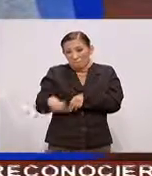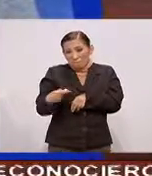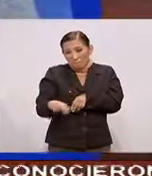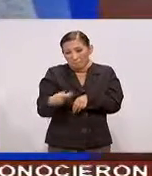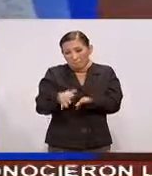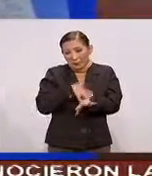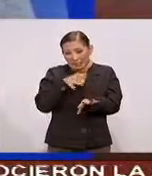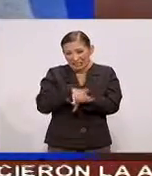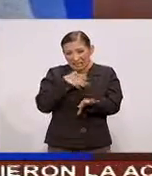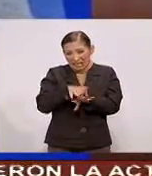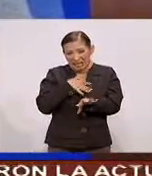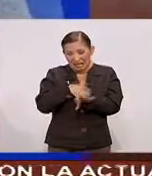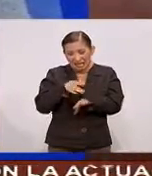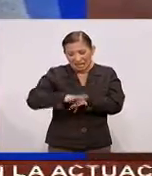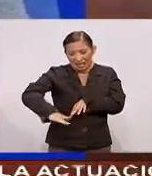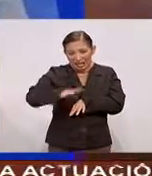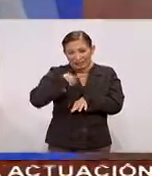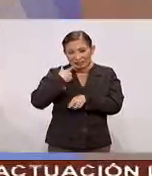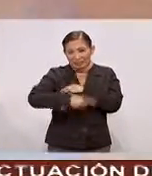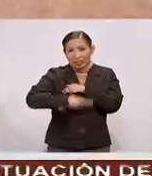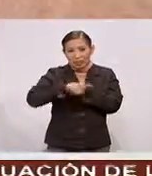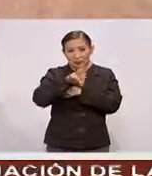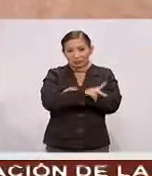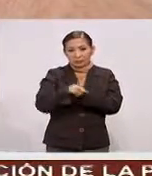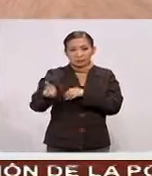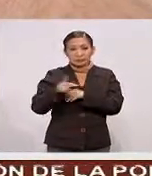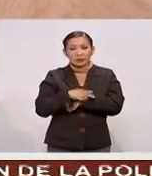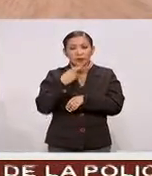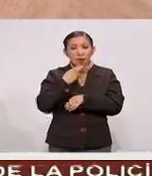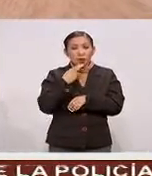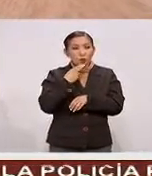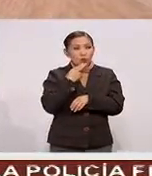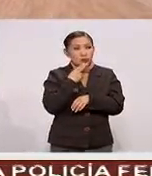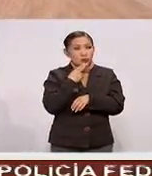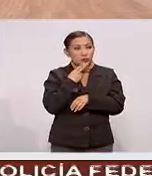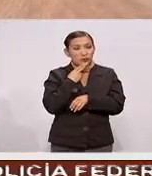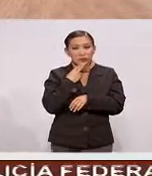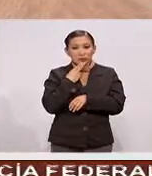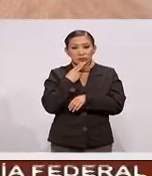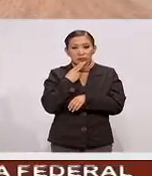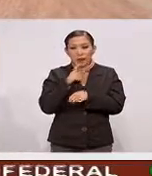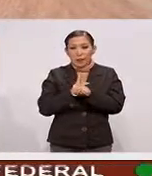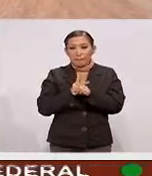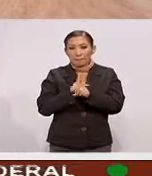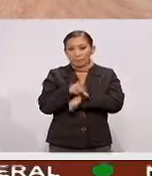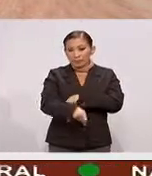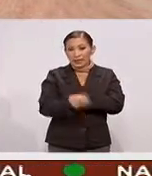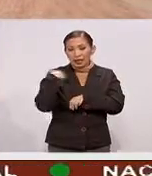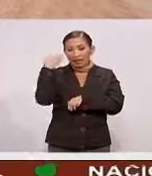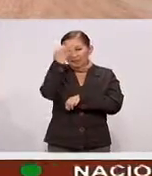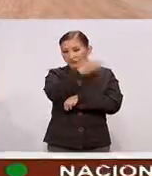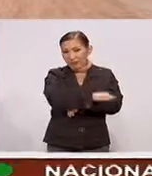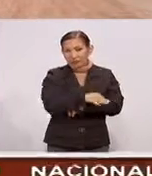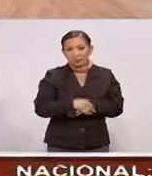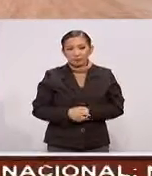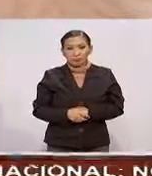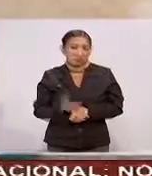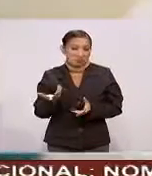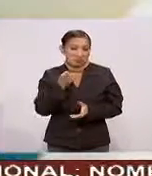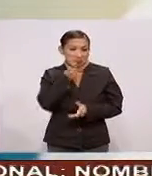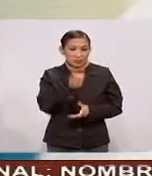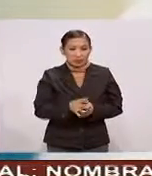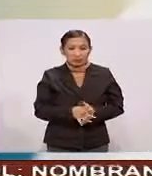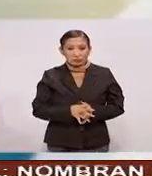Una Un desarrollo Parecido a Eso ¿No? La utilización De piel Artificial Por así